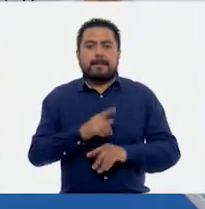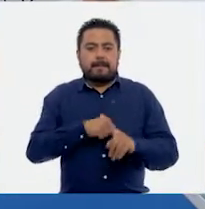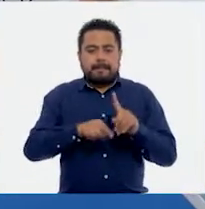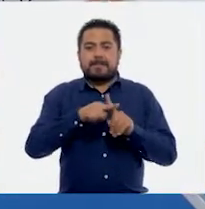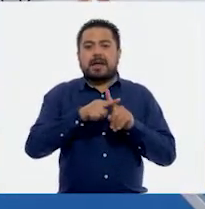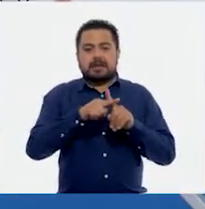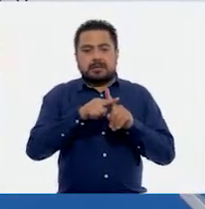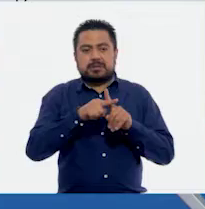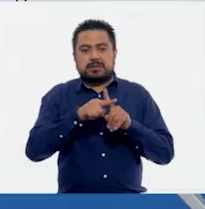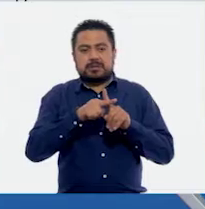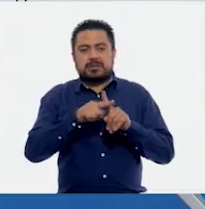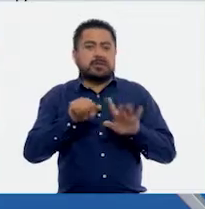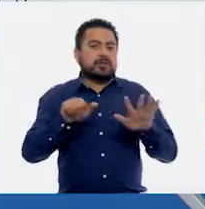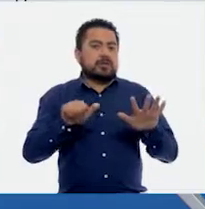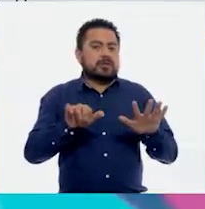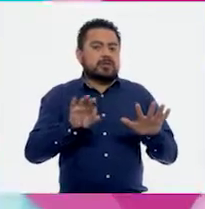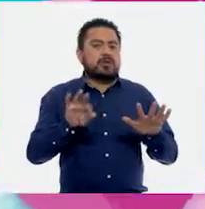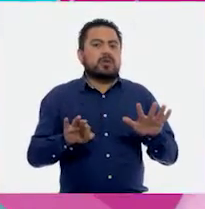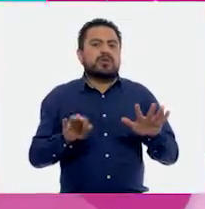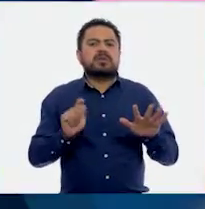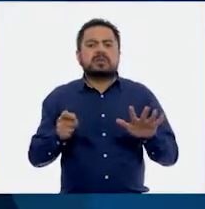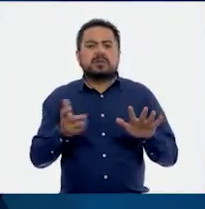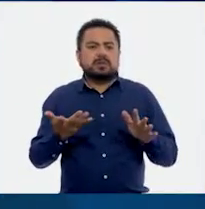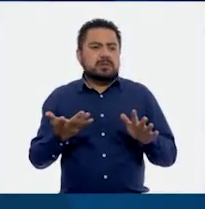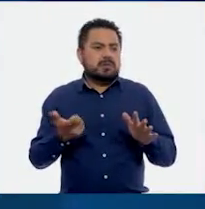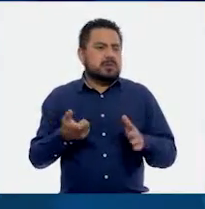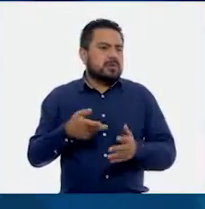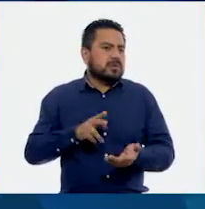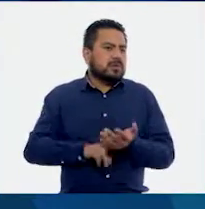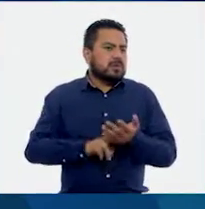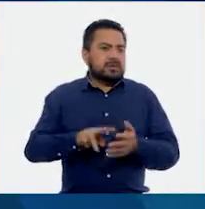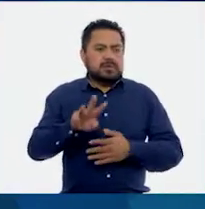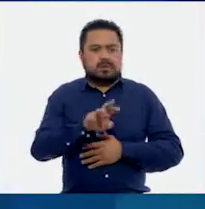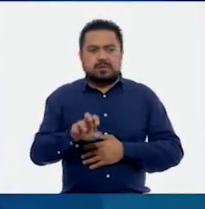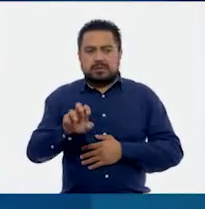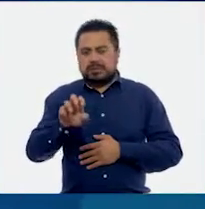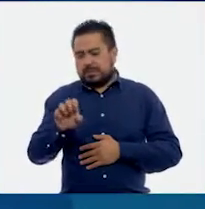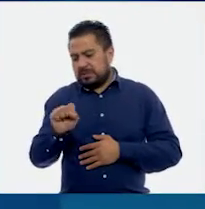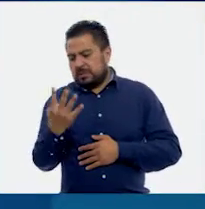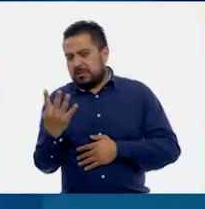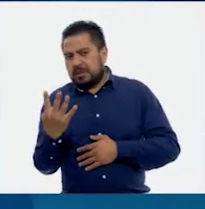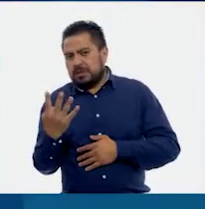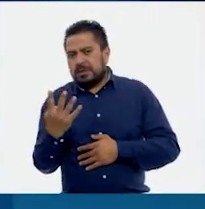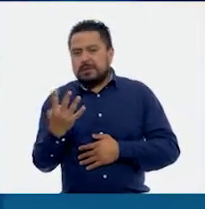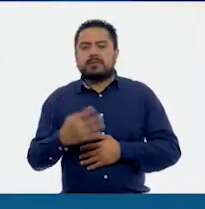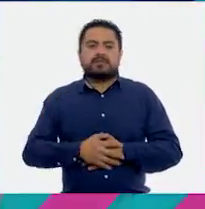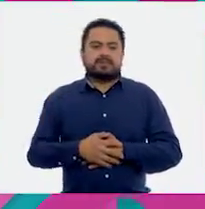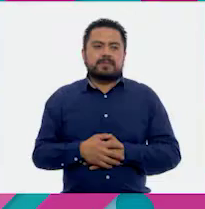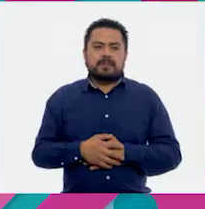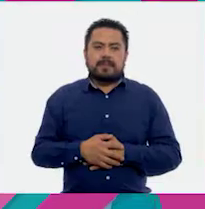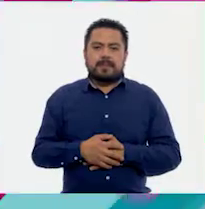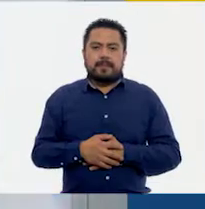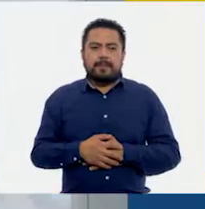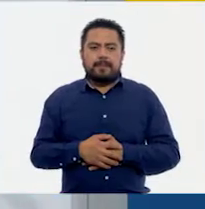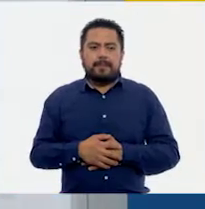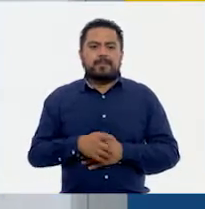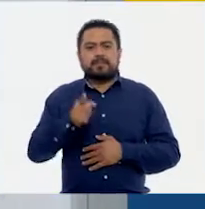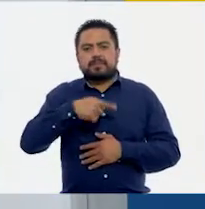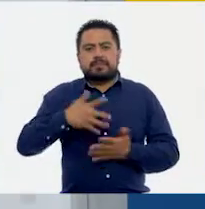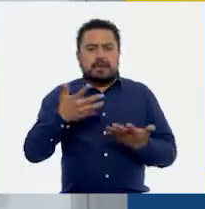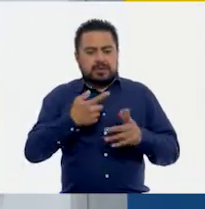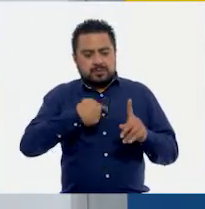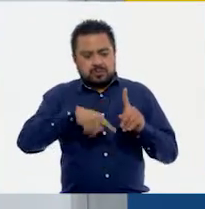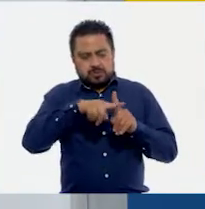Más el 16%, que fue... 364. Y hacemos la